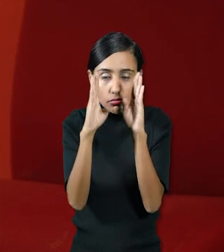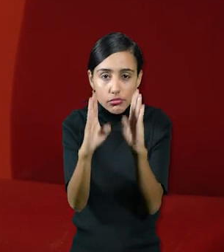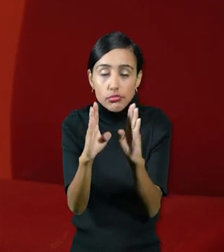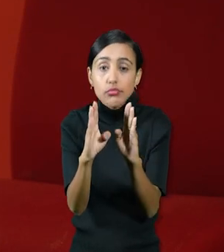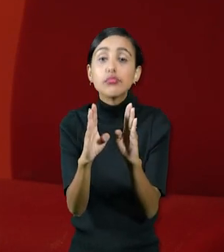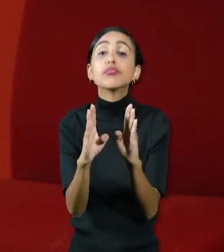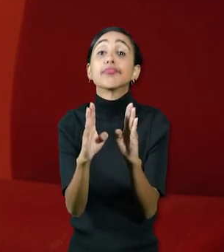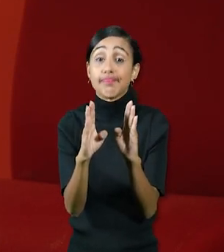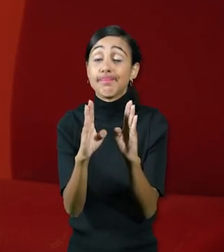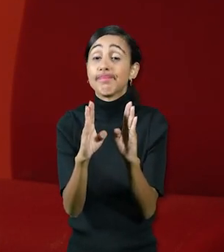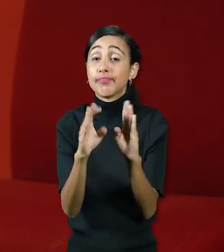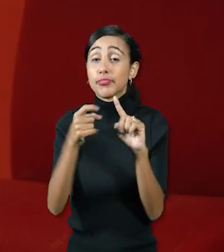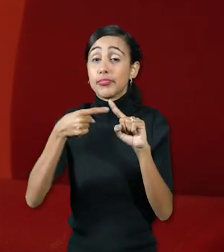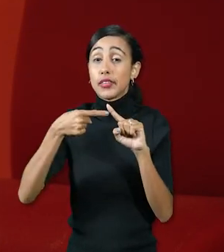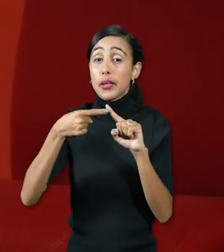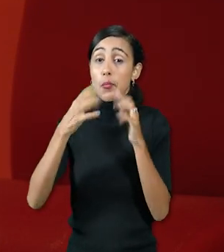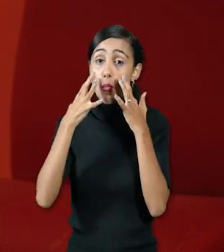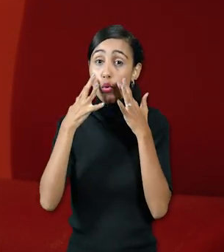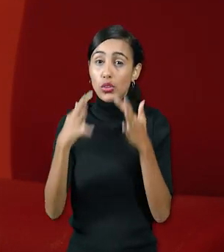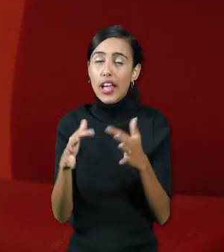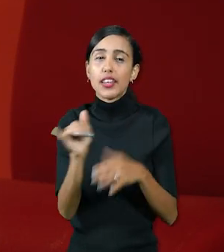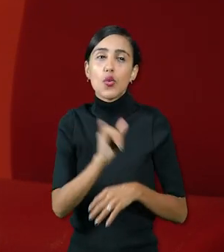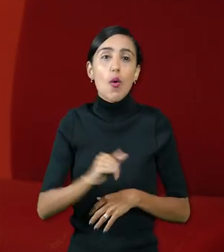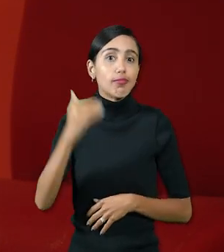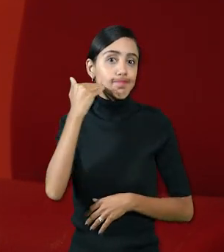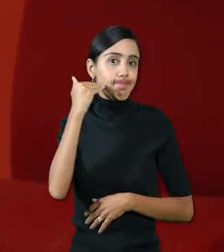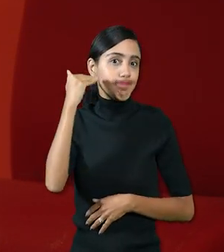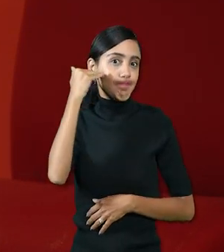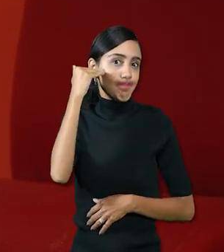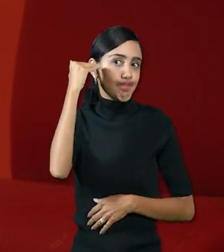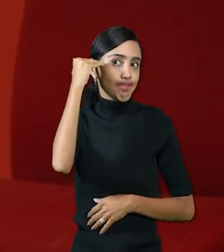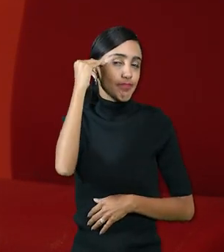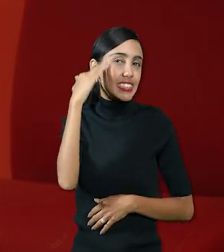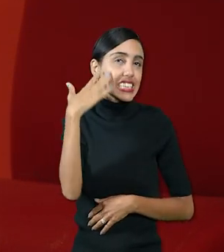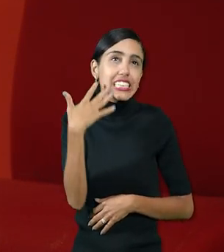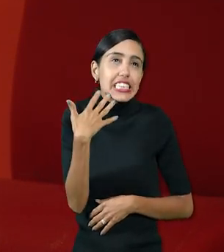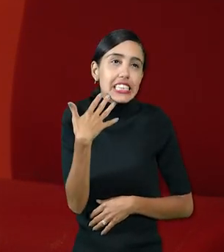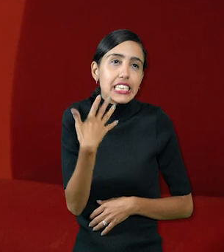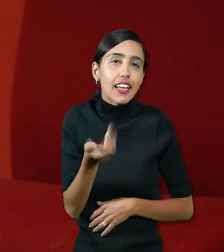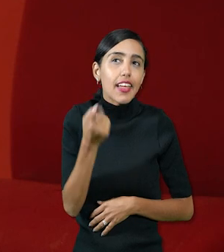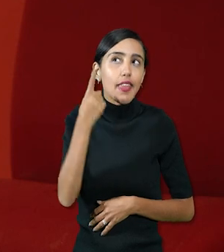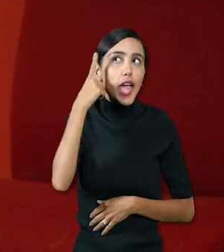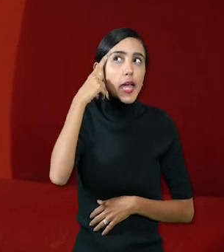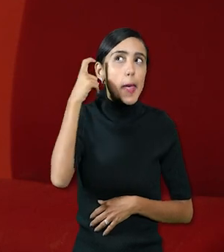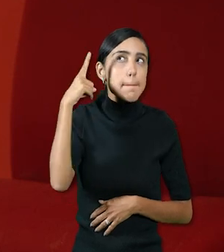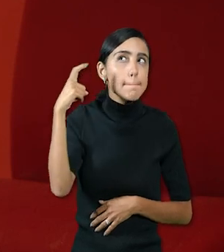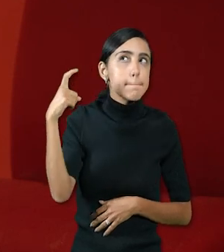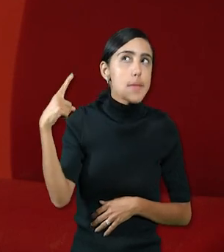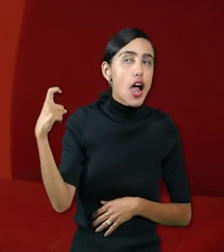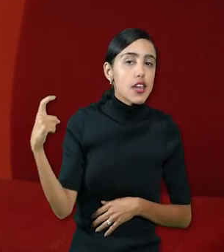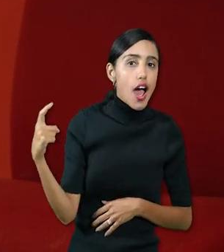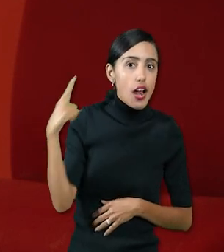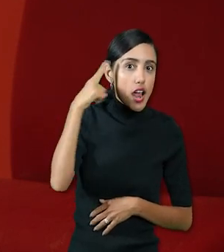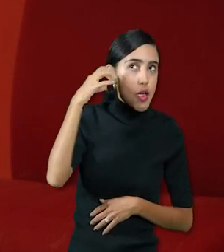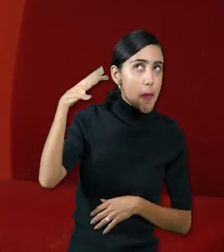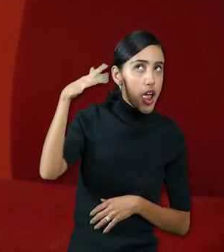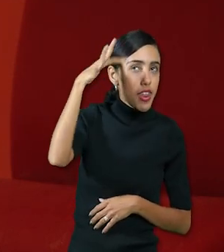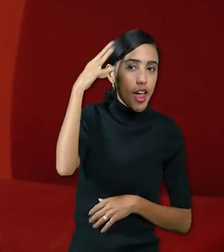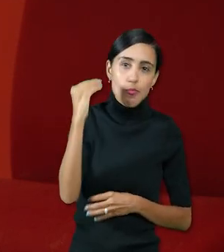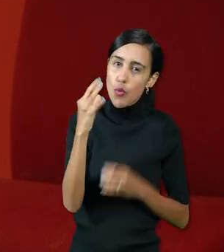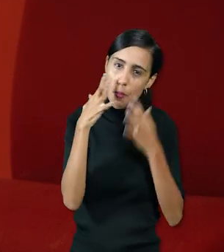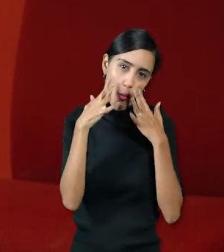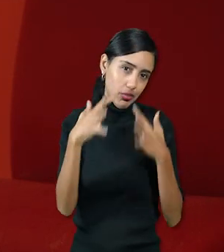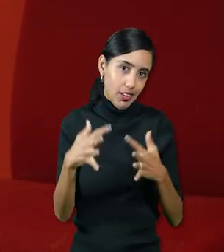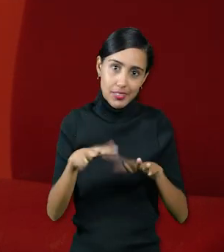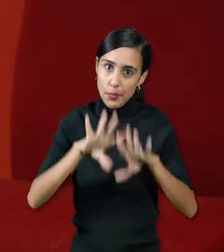pues también la capacidad de imaginar la imaginación es muy importante siempre para